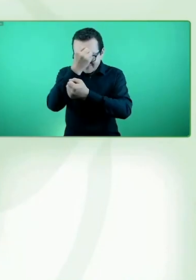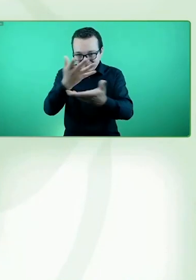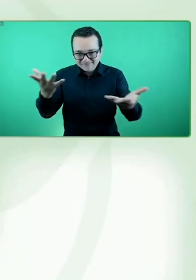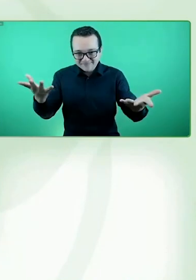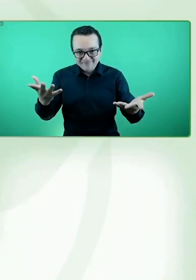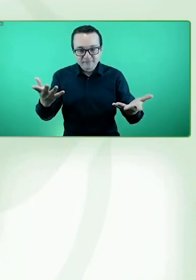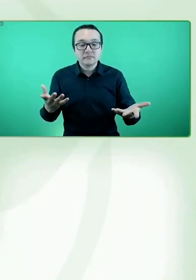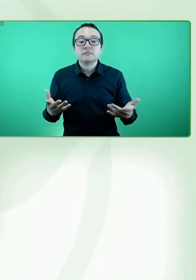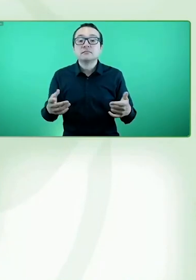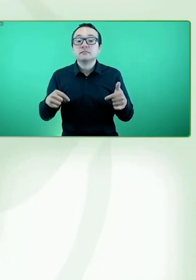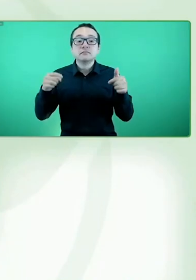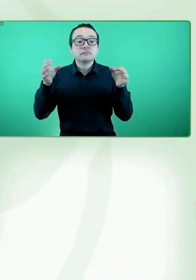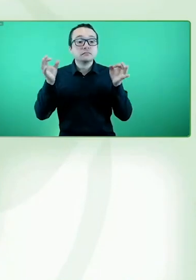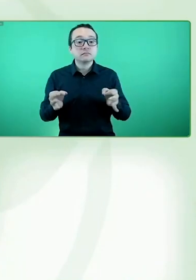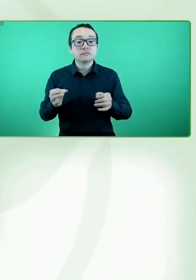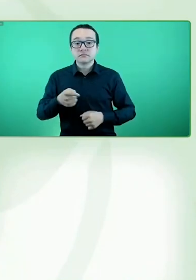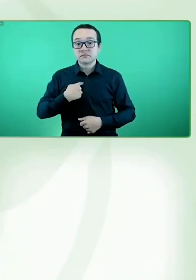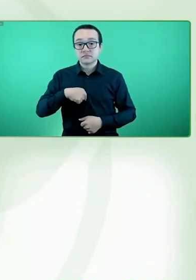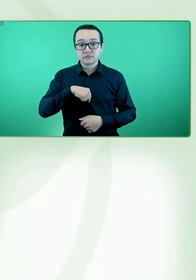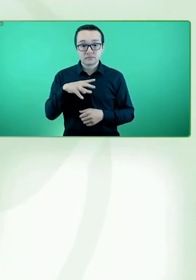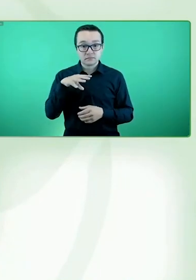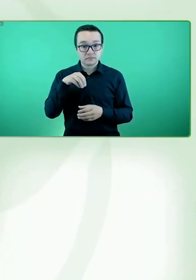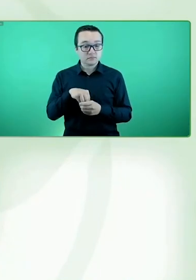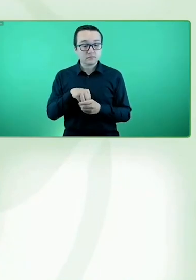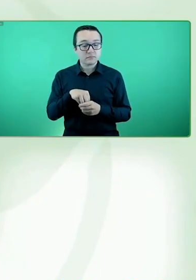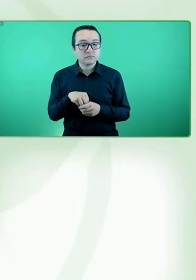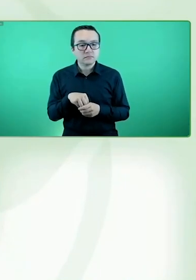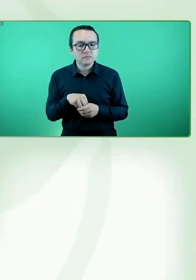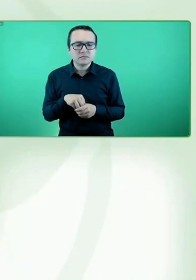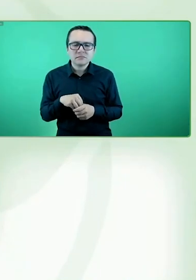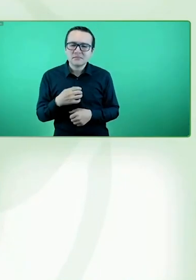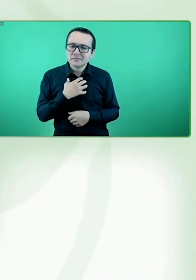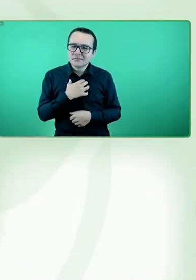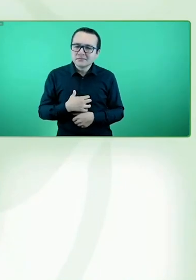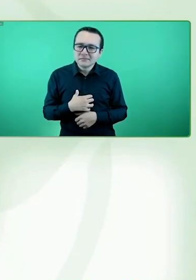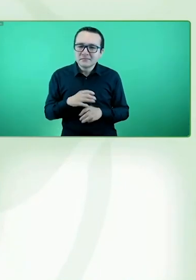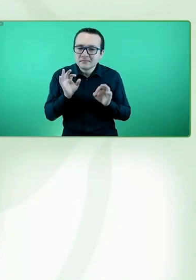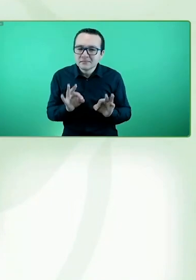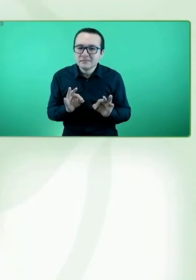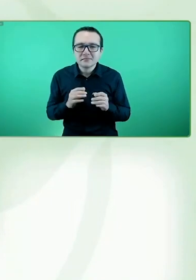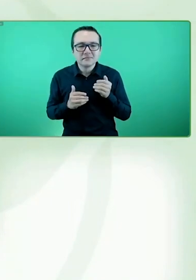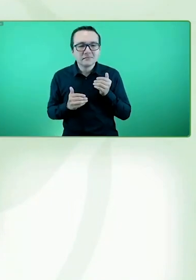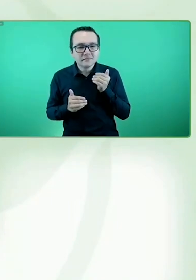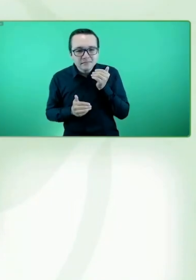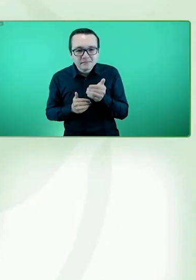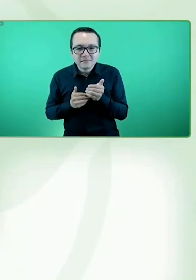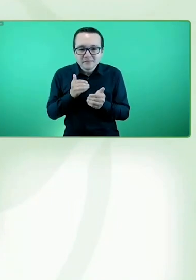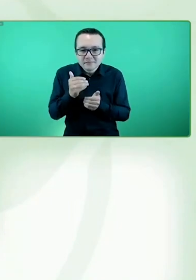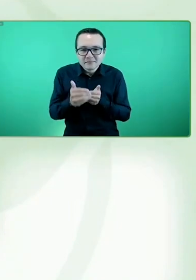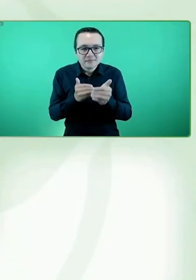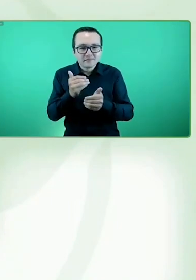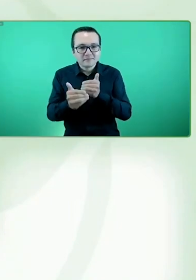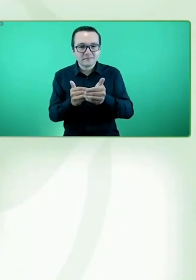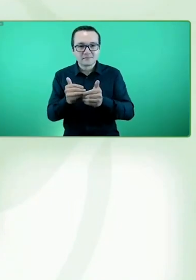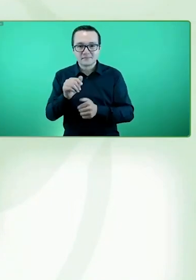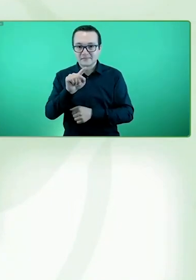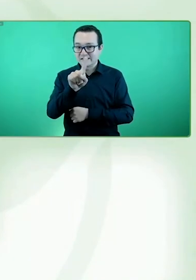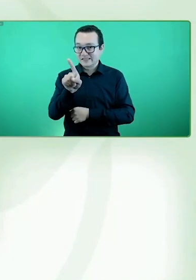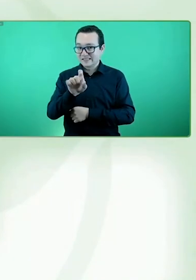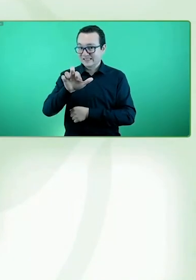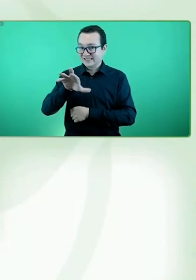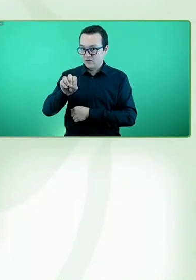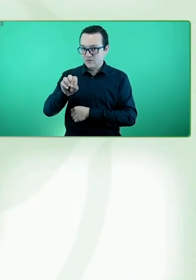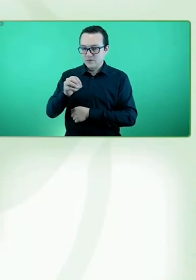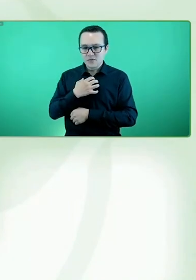el sentido de poder fortalecer y expandir el alcance de la plataforma Ciro Project en tanto América